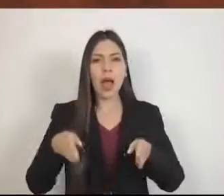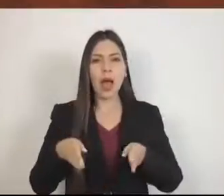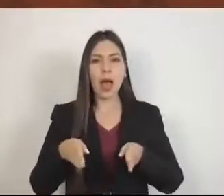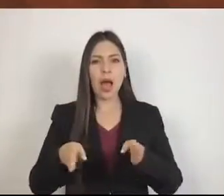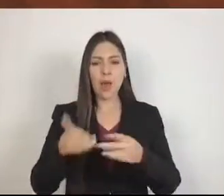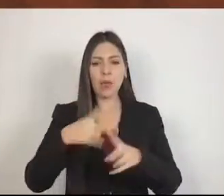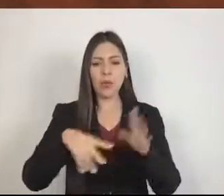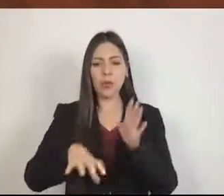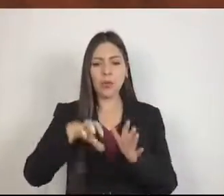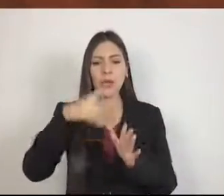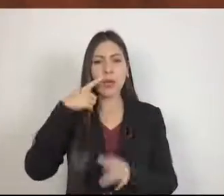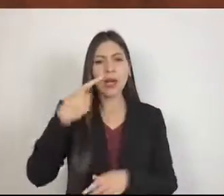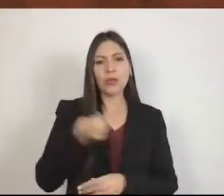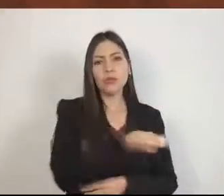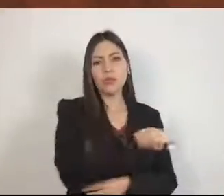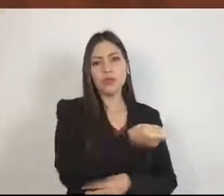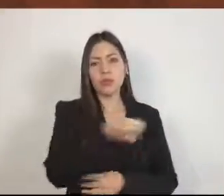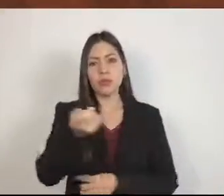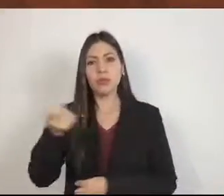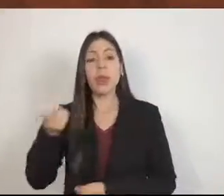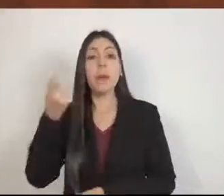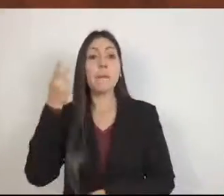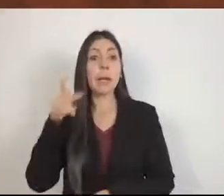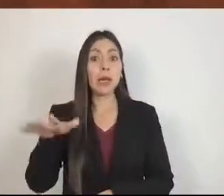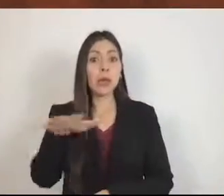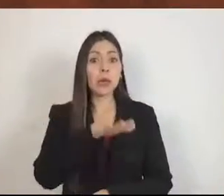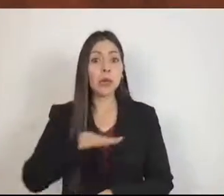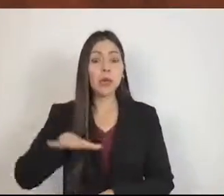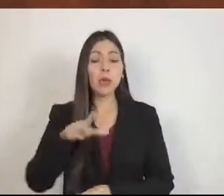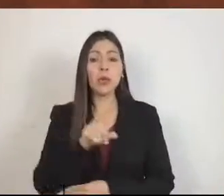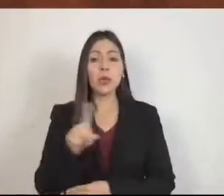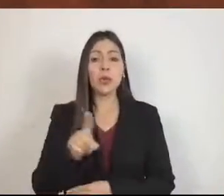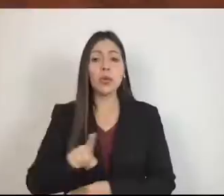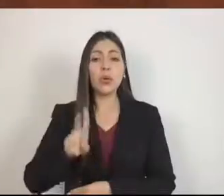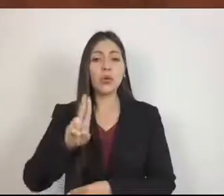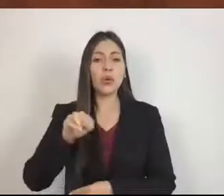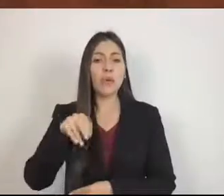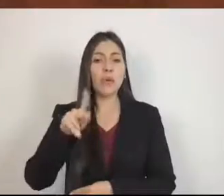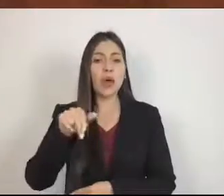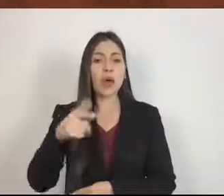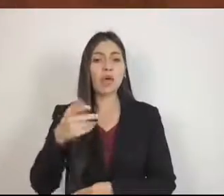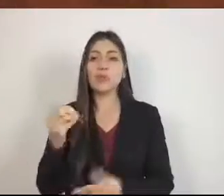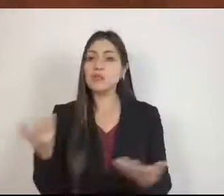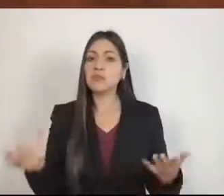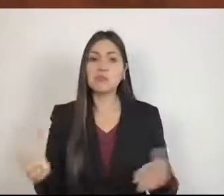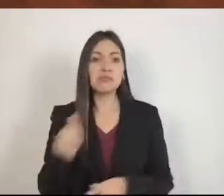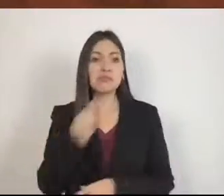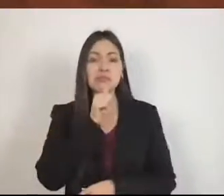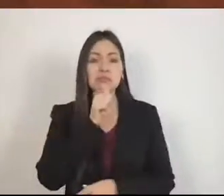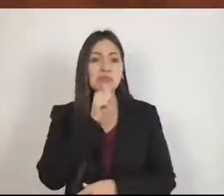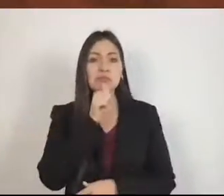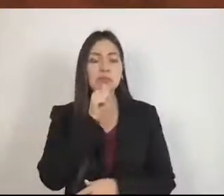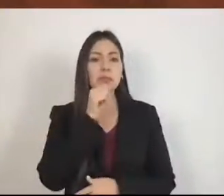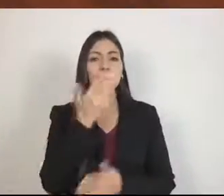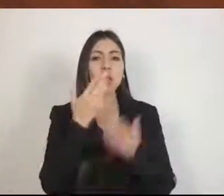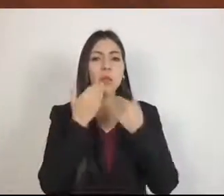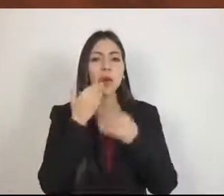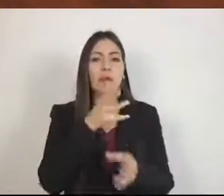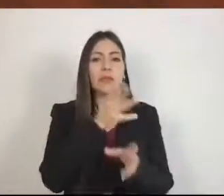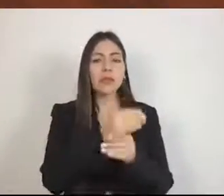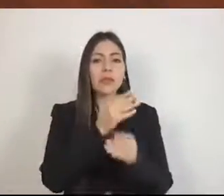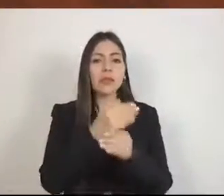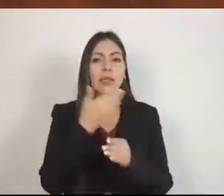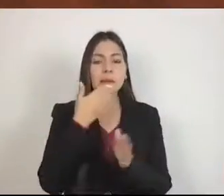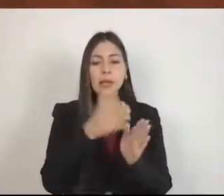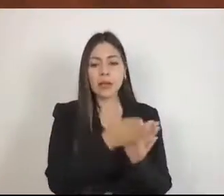nos hace falta todavía poder pavimentar canales de riego que permitan que el agua fluya y que pueda llegar a